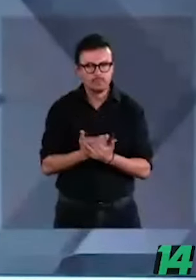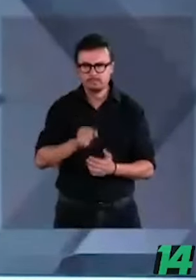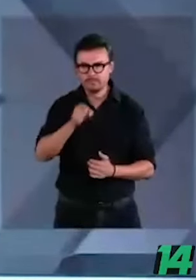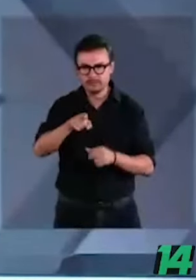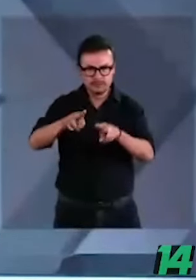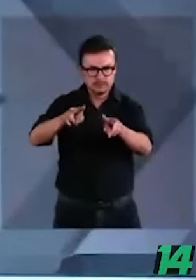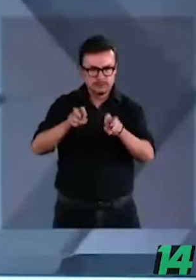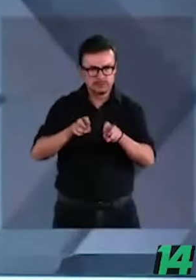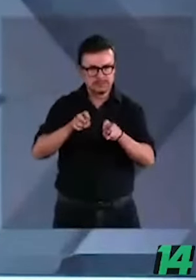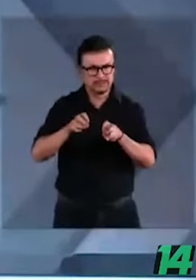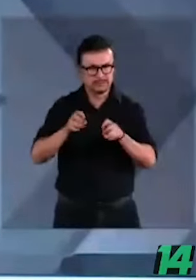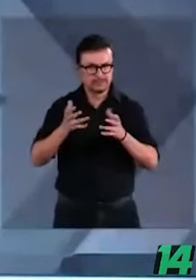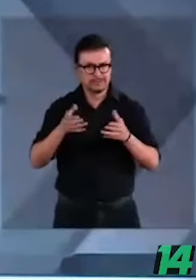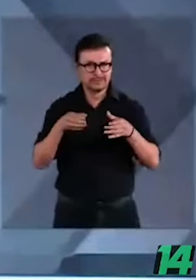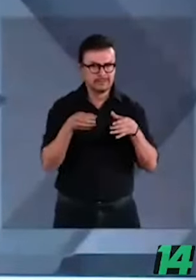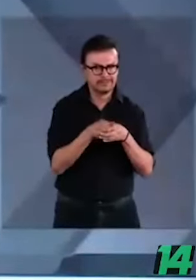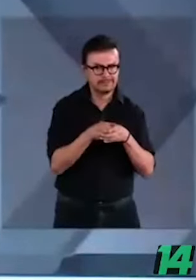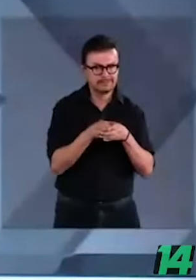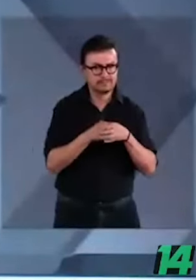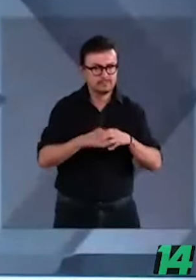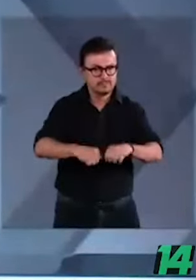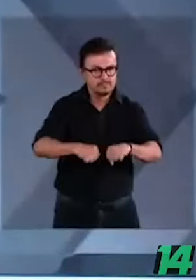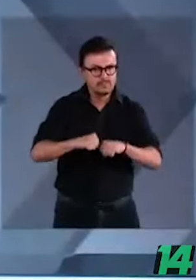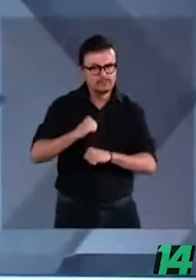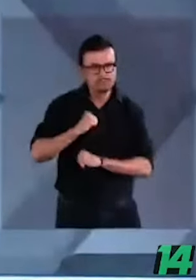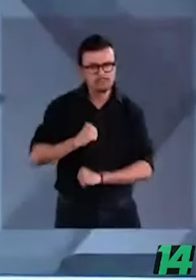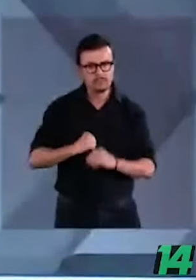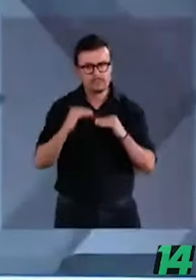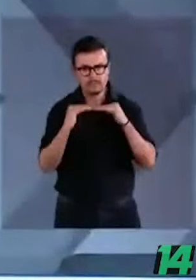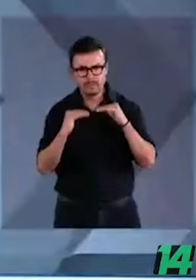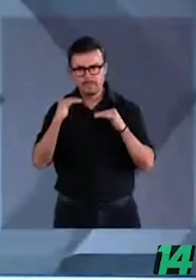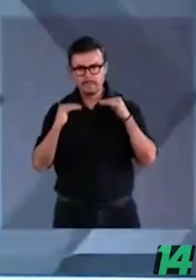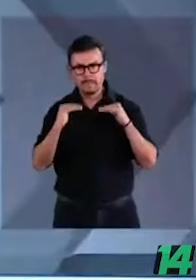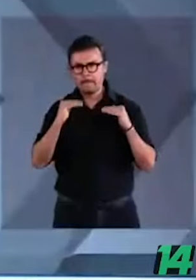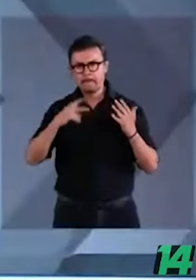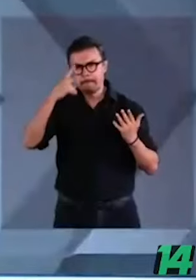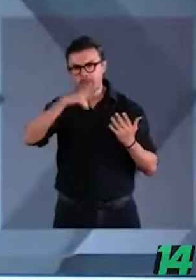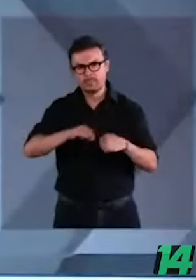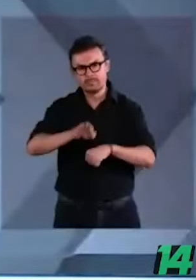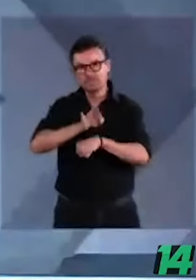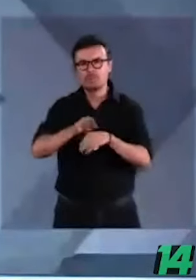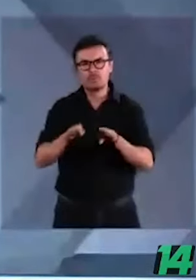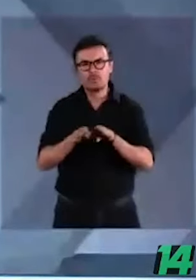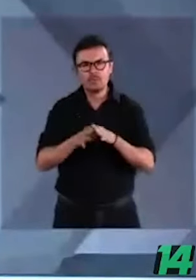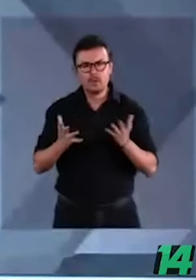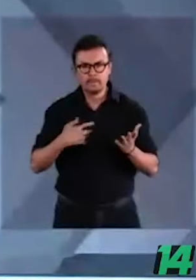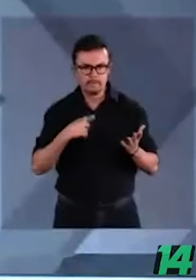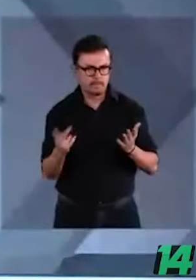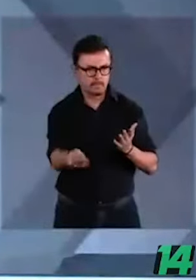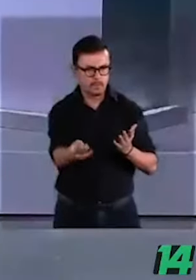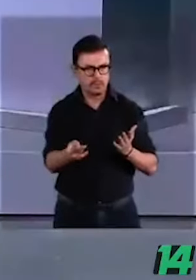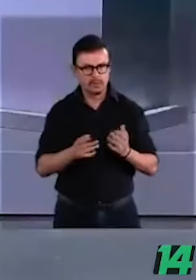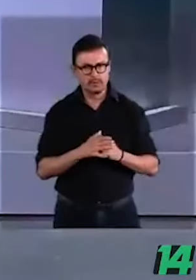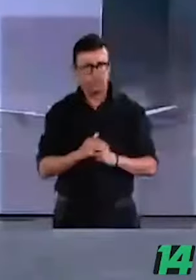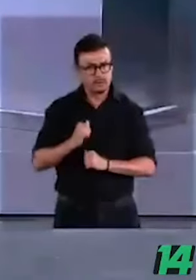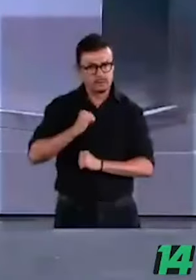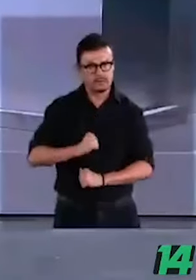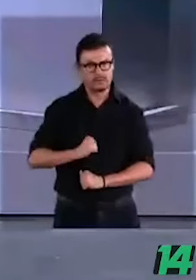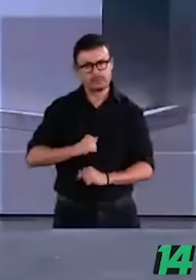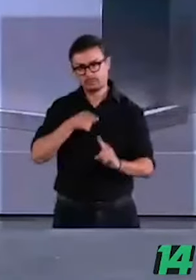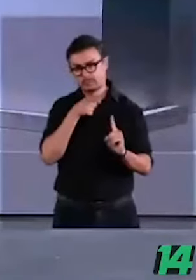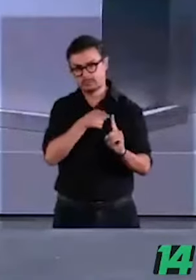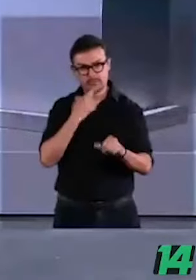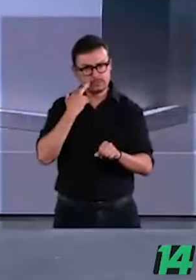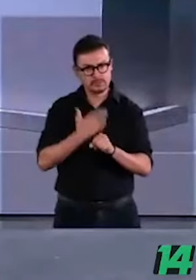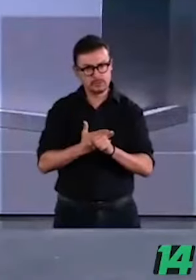pesos y contrapesos que deben garantizar el mejor país para la ciudadanía. Algunas preguntas son, ¿las autoridades cumplen la función para la que fueron